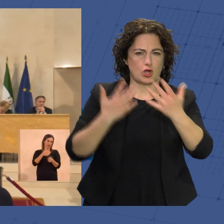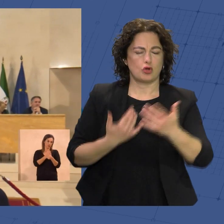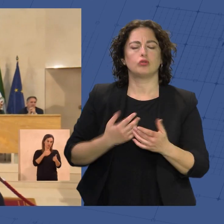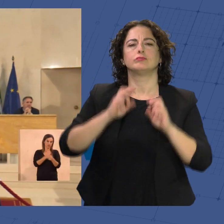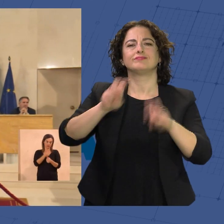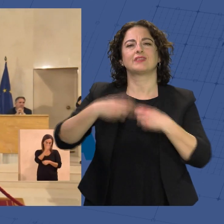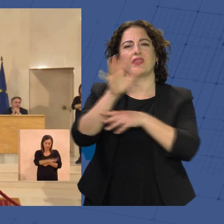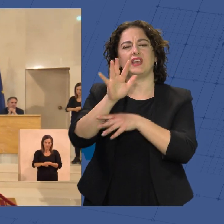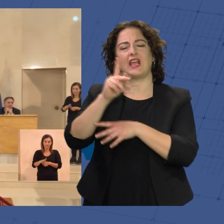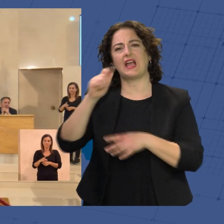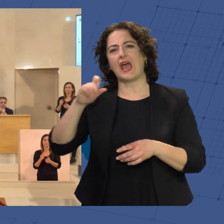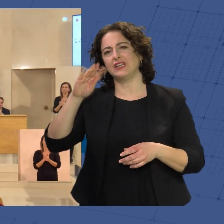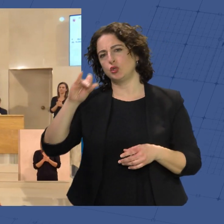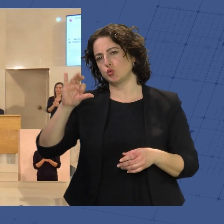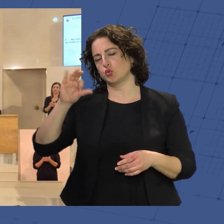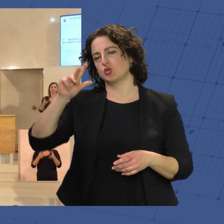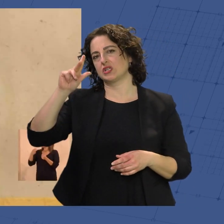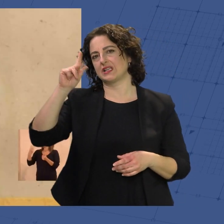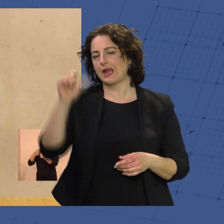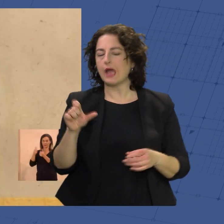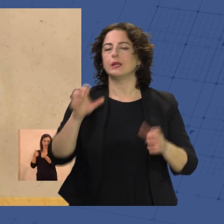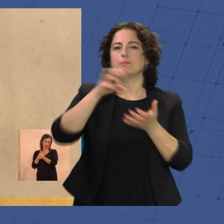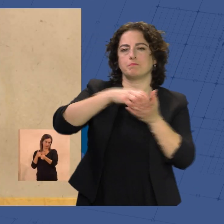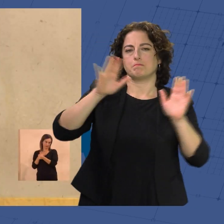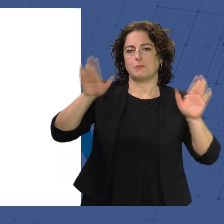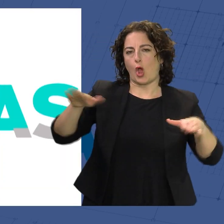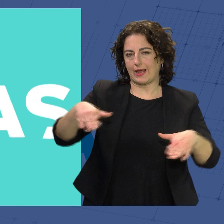del cine catiusca o del mercado de Los Ángeles, entre otras.